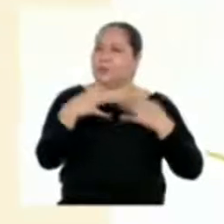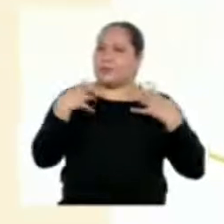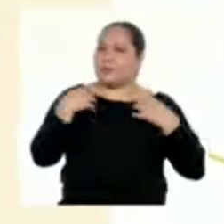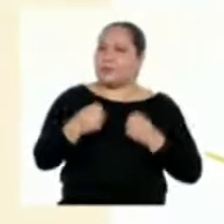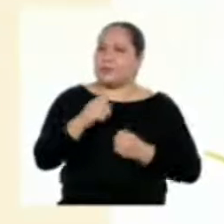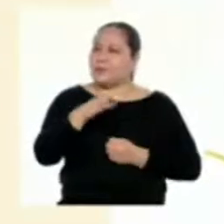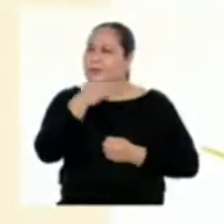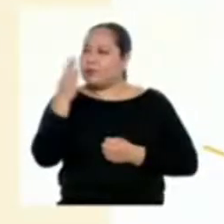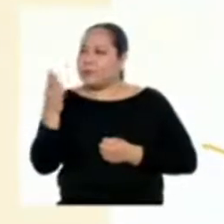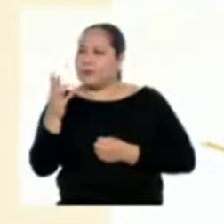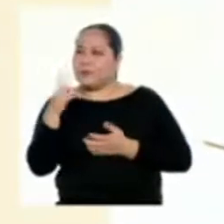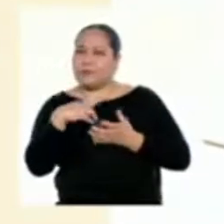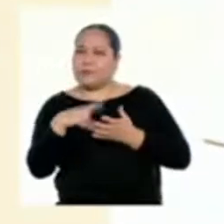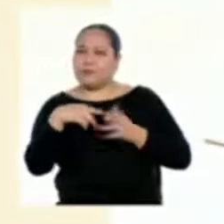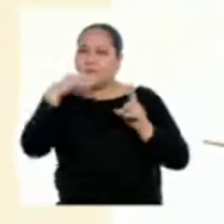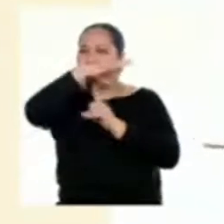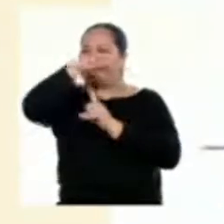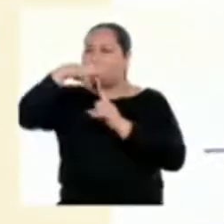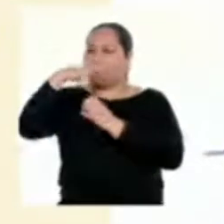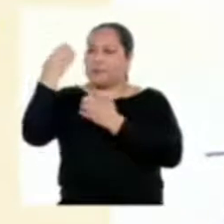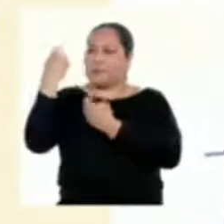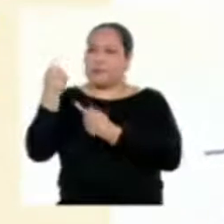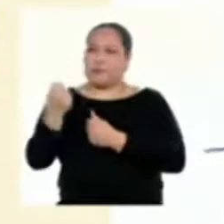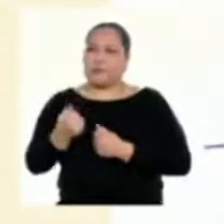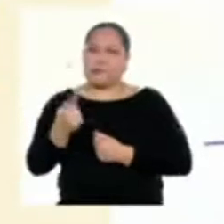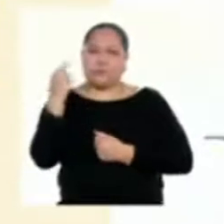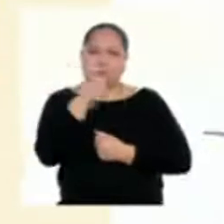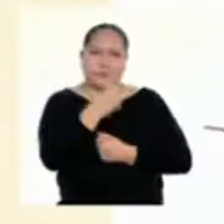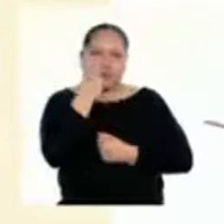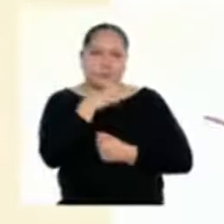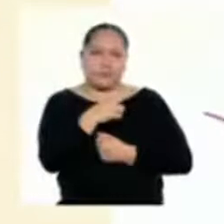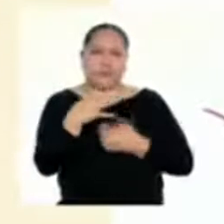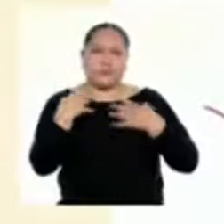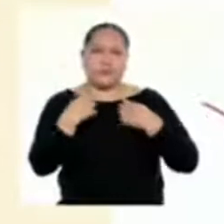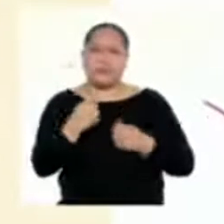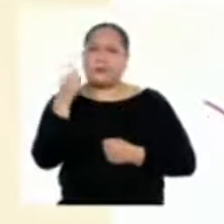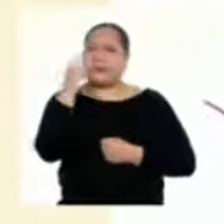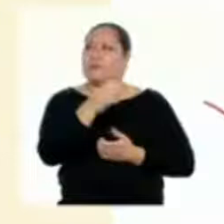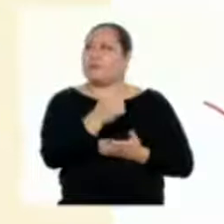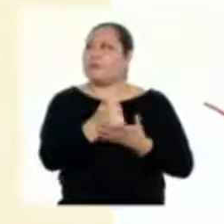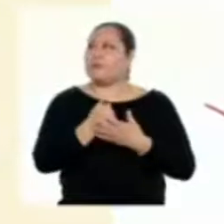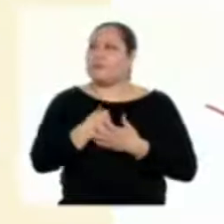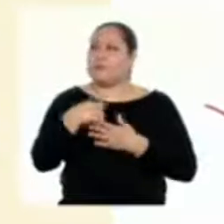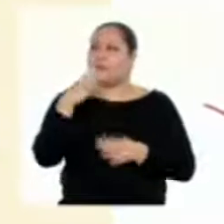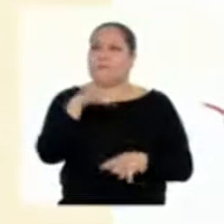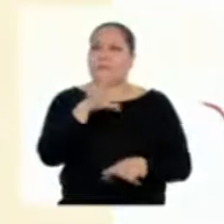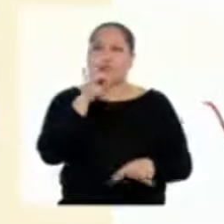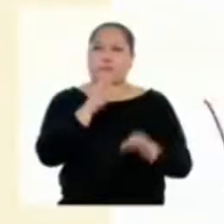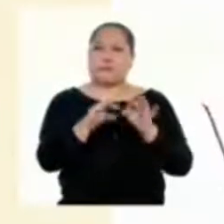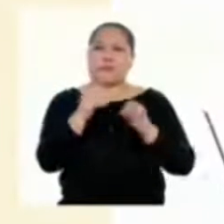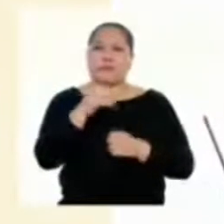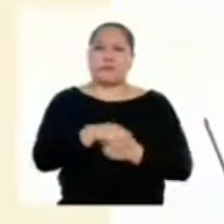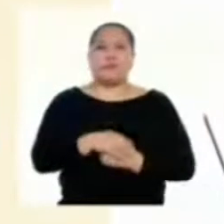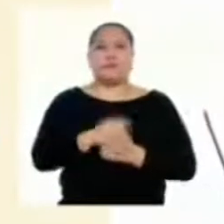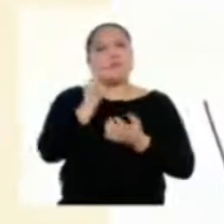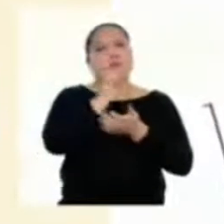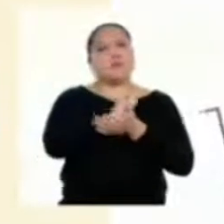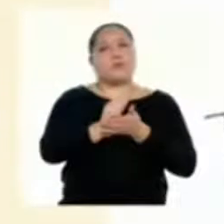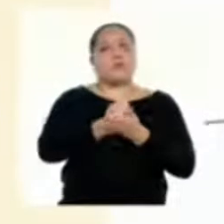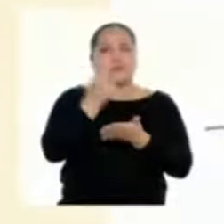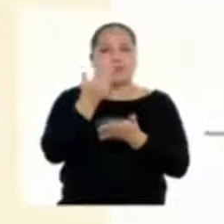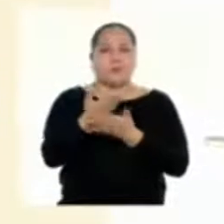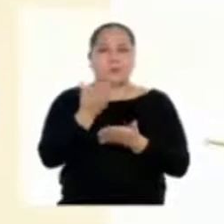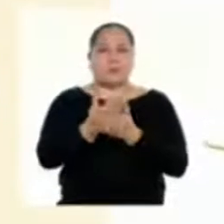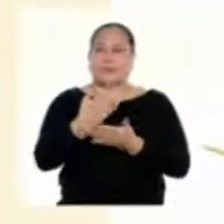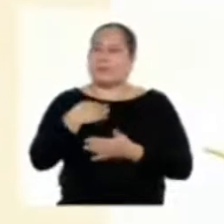abordamos más lo ambiental y económico. Esto me ayudará a lograr el criterio de escribir mis argumentos sustentando mis